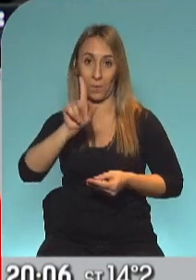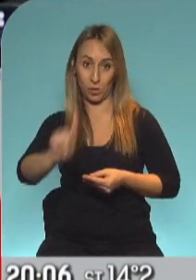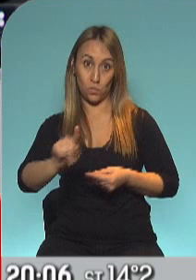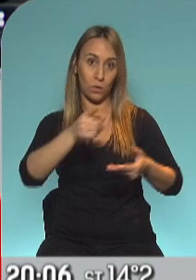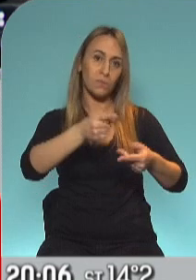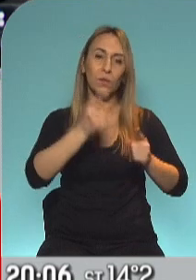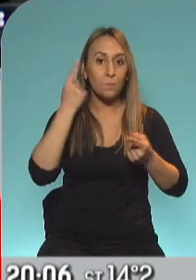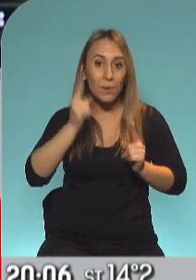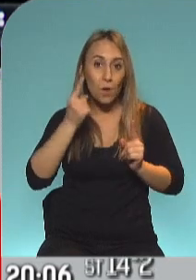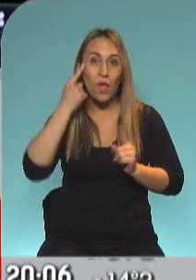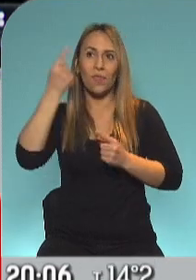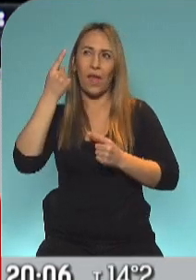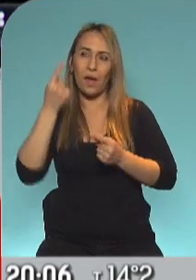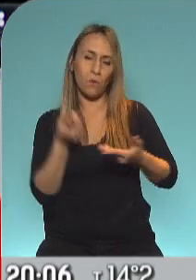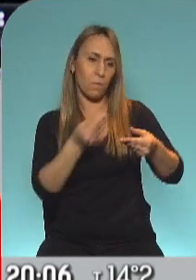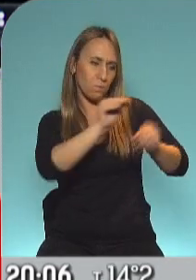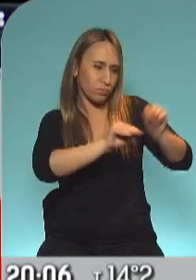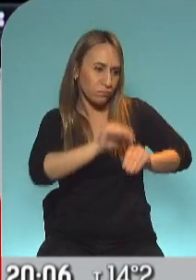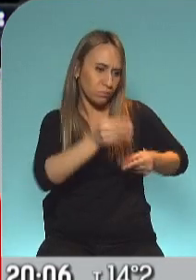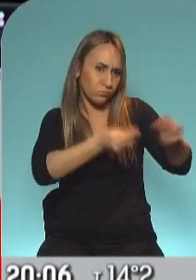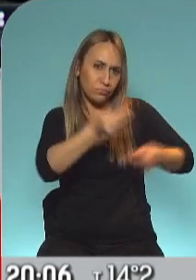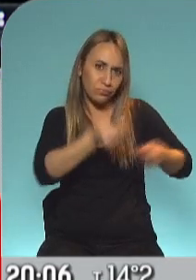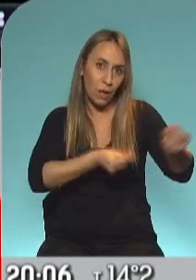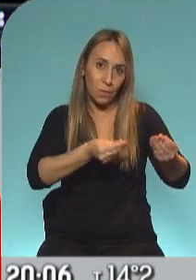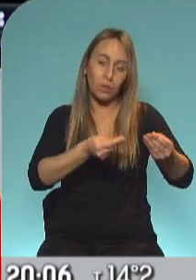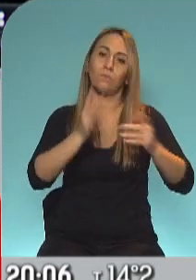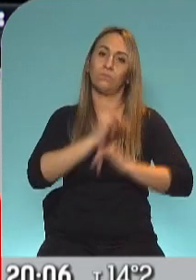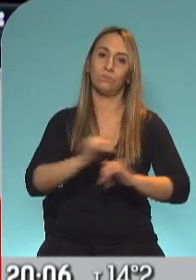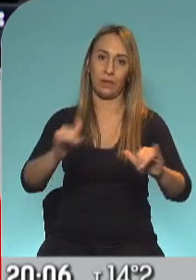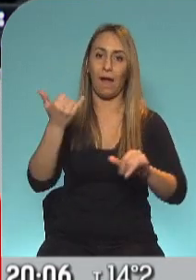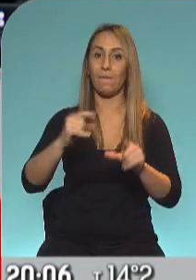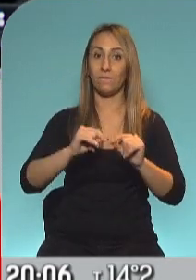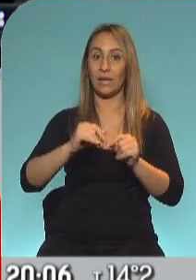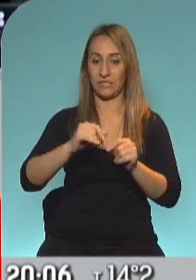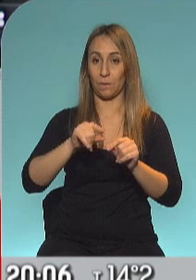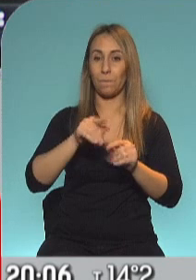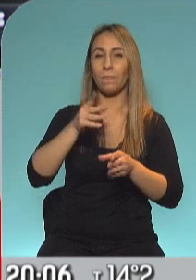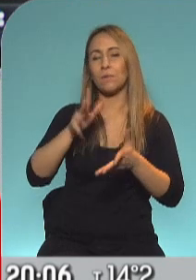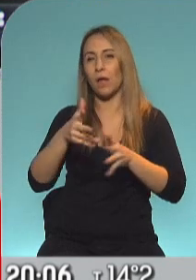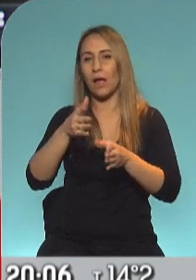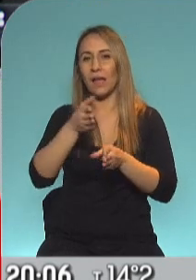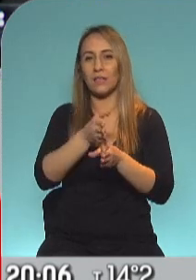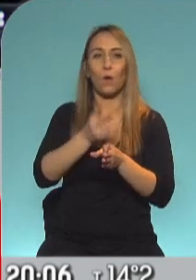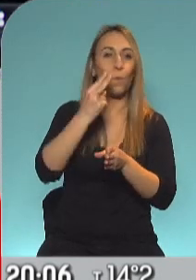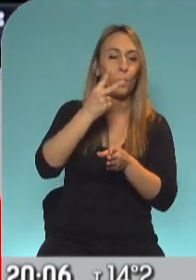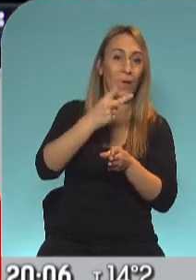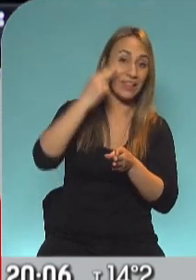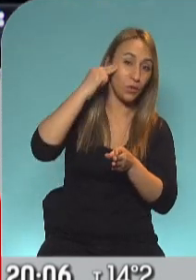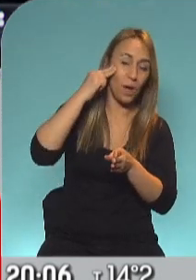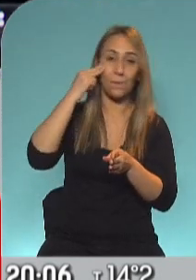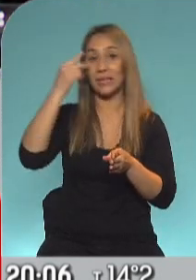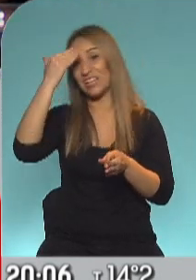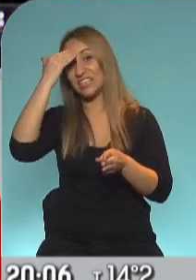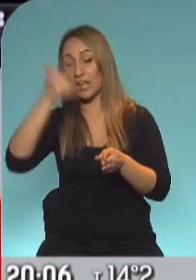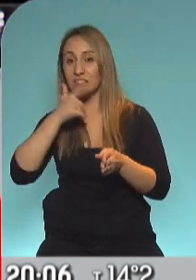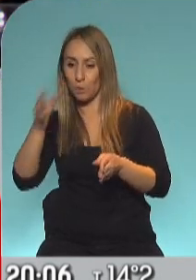estas ideas de las que estamos hablando. Así que la lógica sería, o esas fechas estamos manejando, que entre el 29 y el 15 de septiembre, que es la fecha máxima